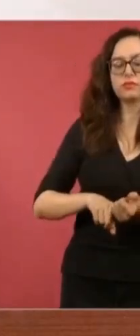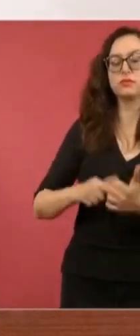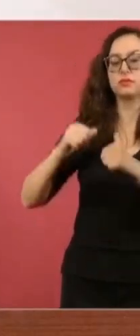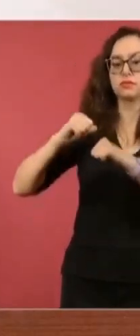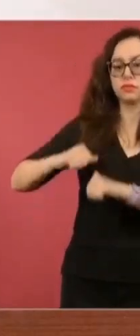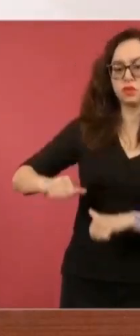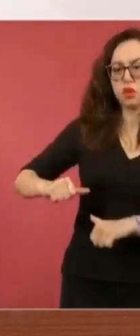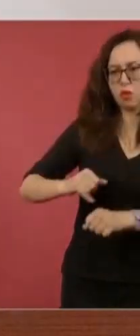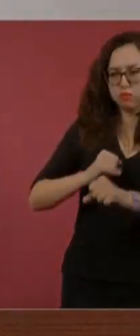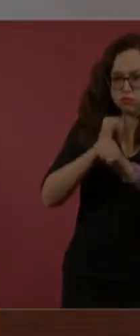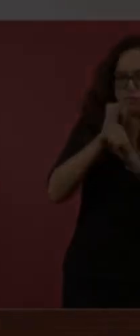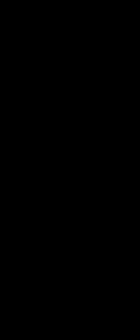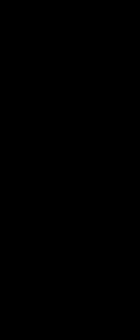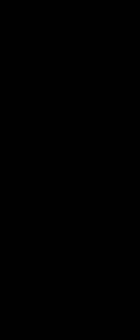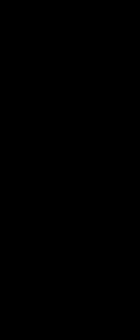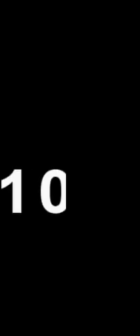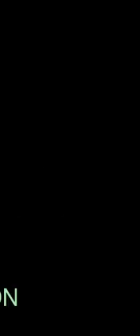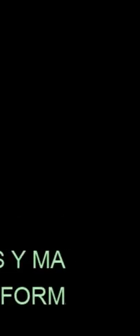competente.